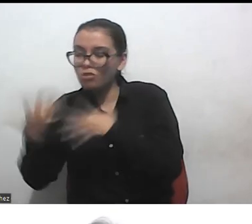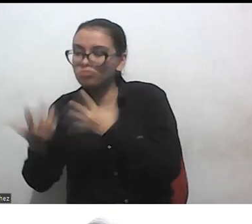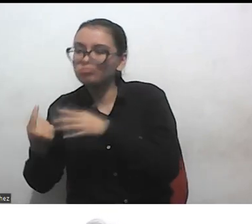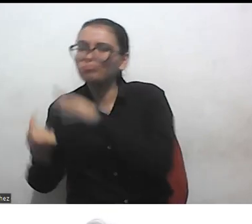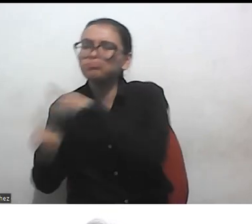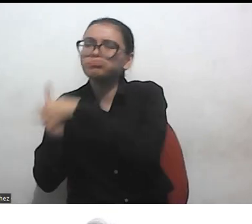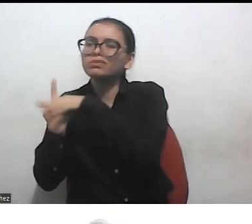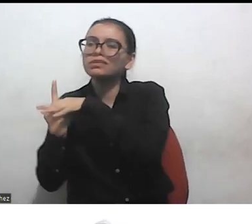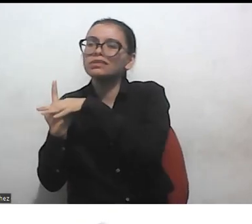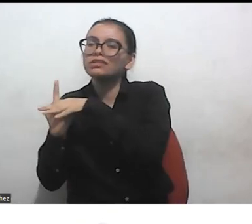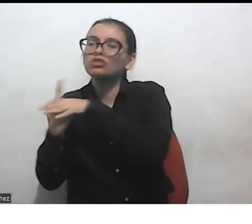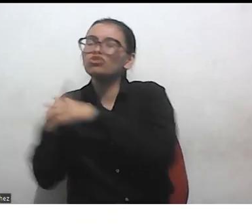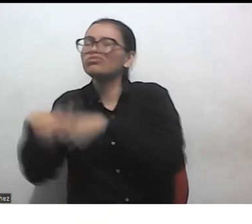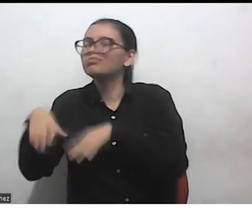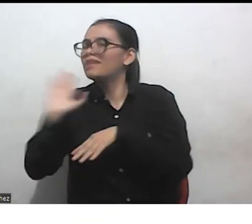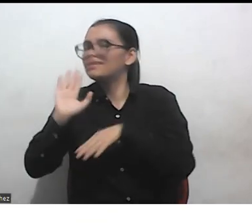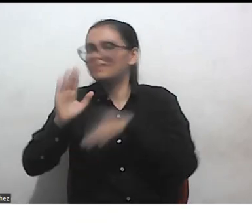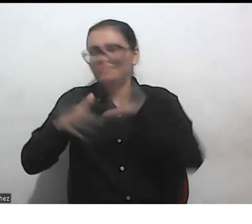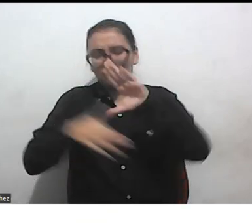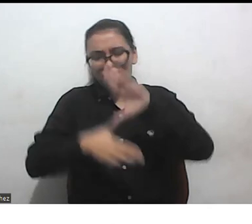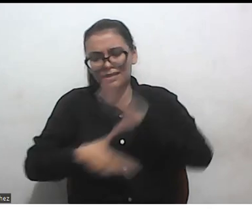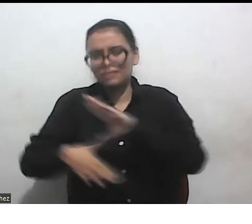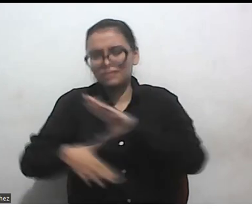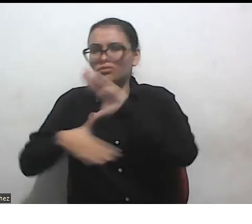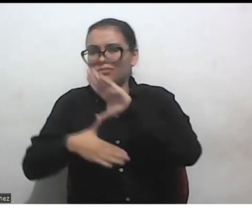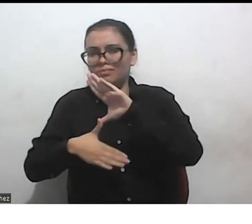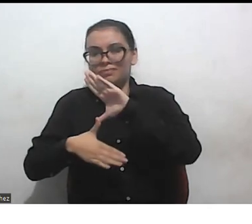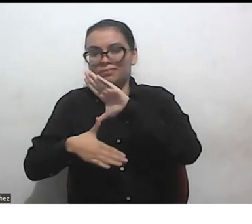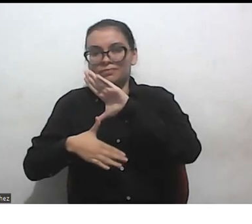en Latinoamérica. Y ahí me voy a detener.